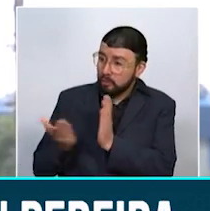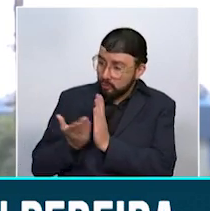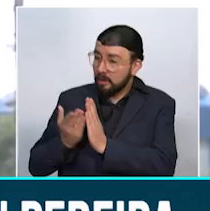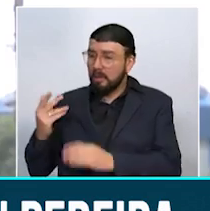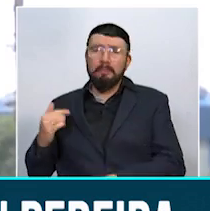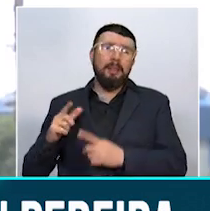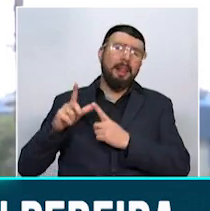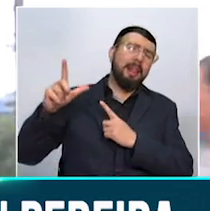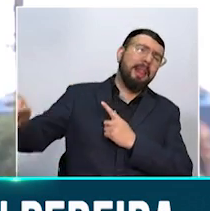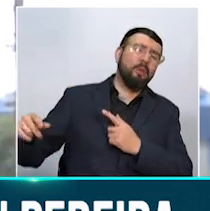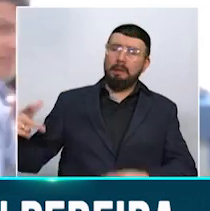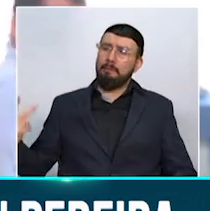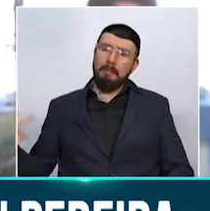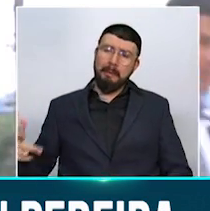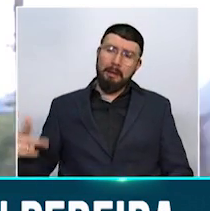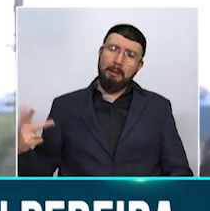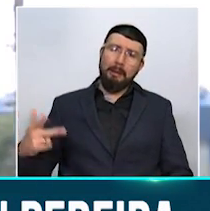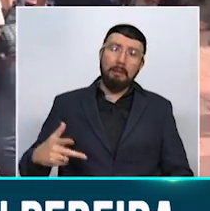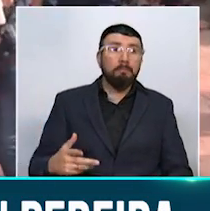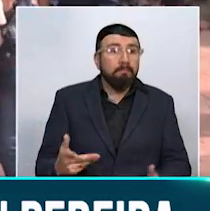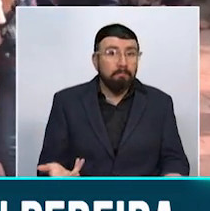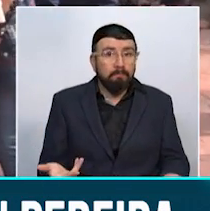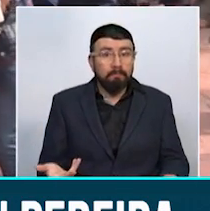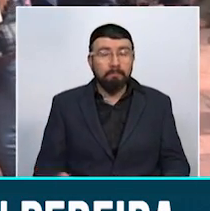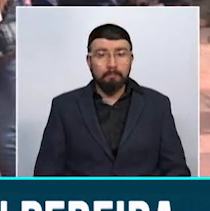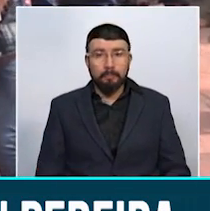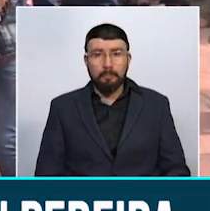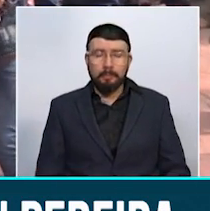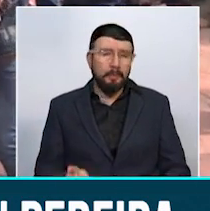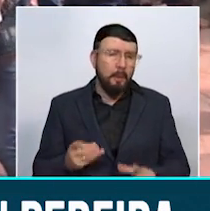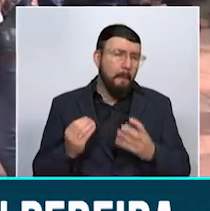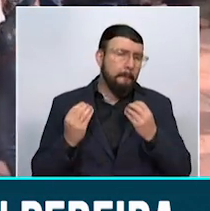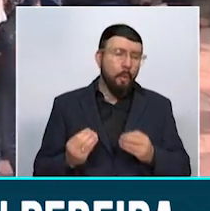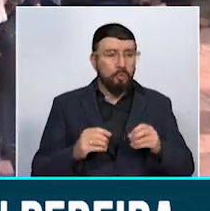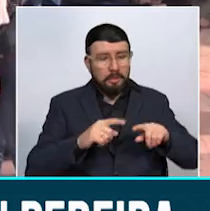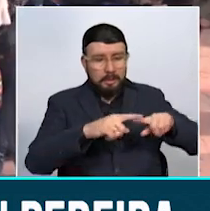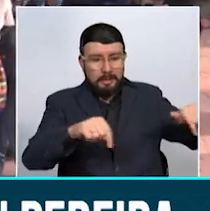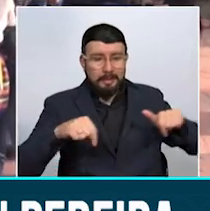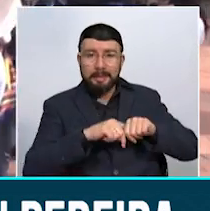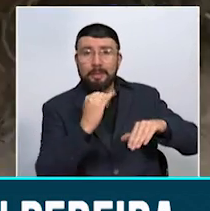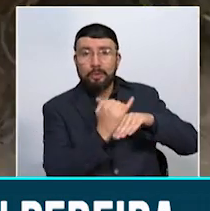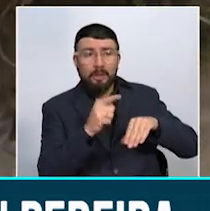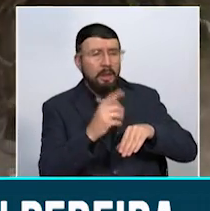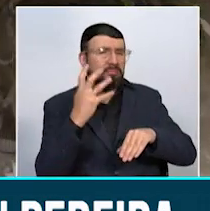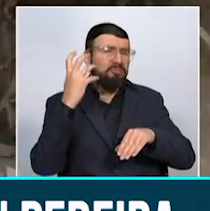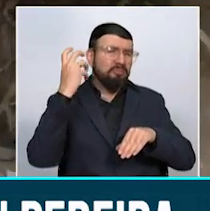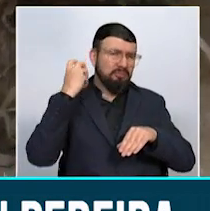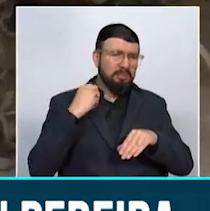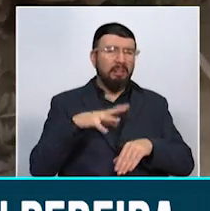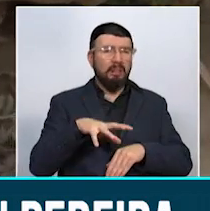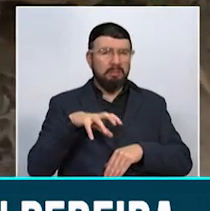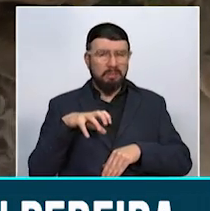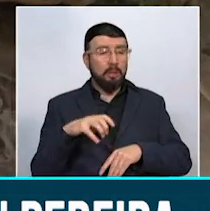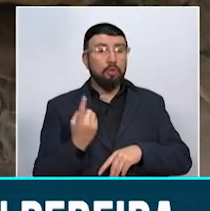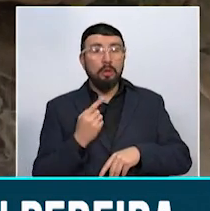sectores que son muy lejos de las instituciones educativas. Y es que la mayoría de las plantas físicas de los colegios son antiguas. Solo en la capital